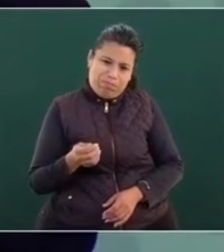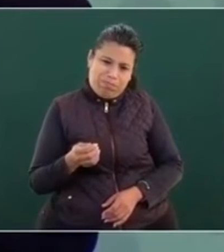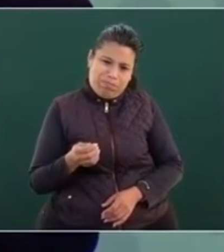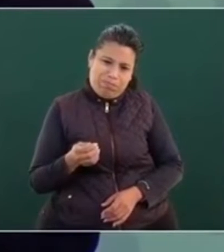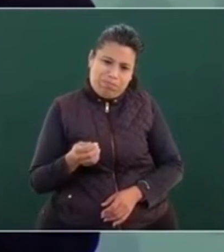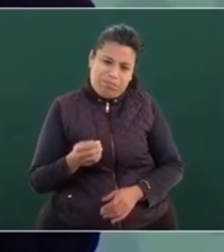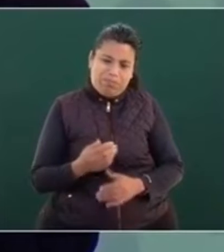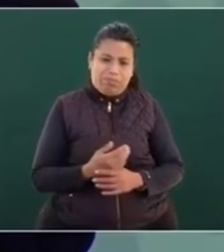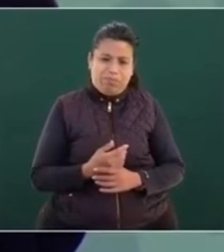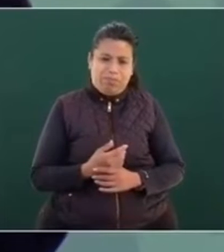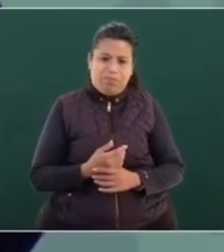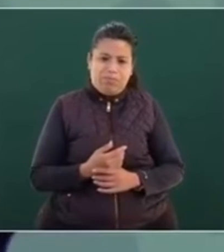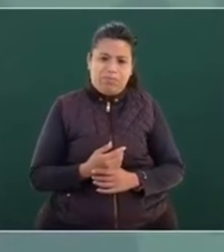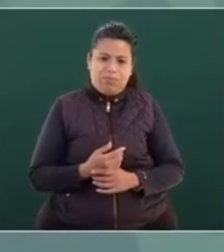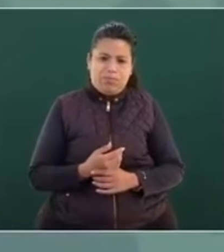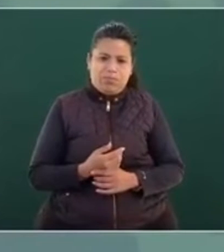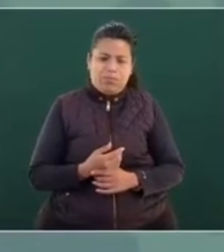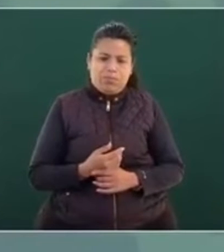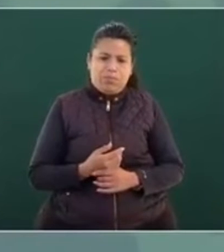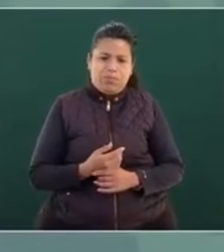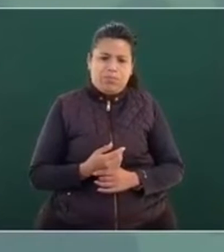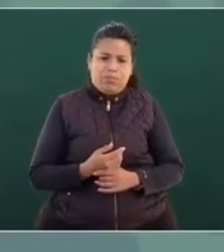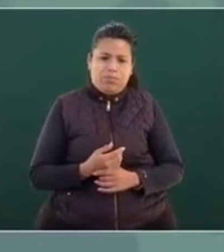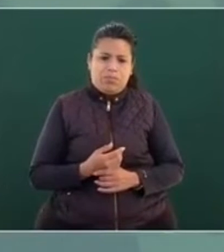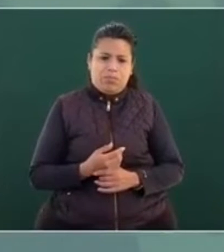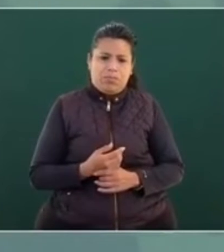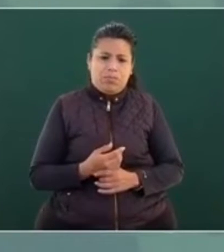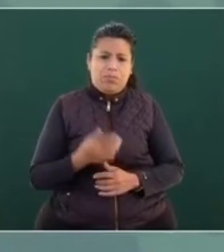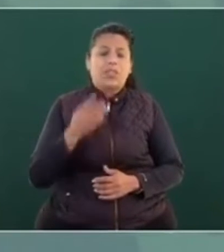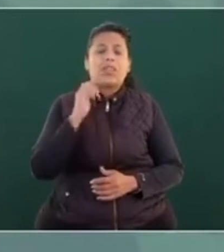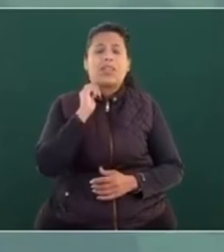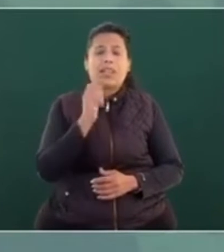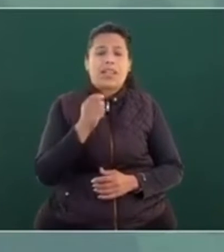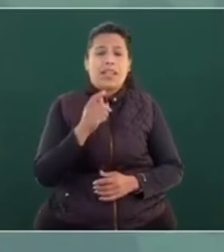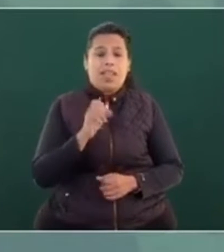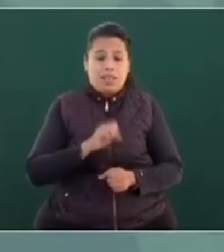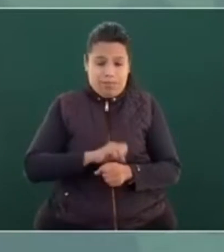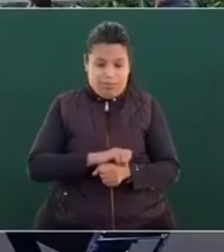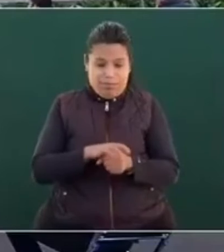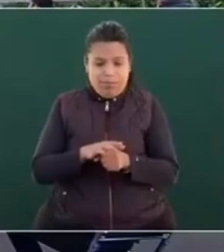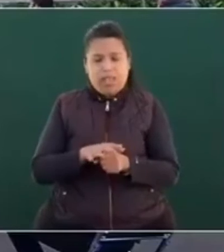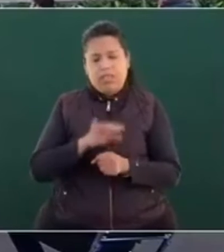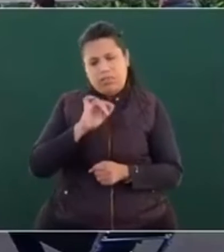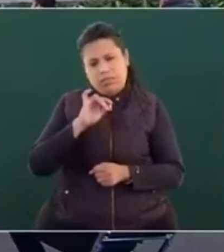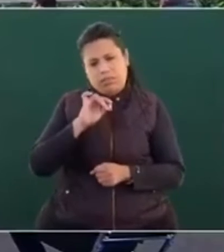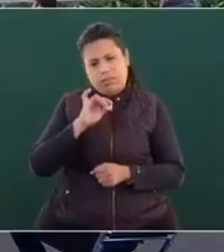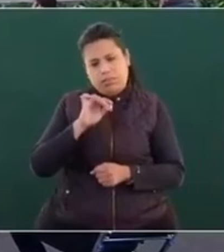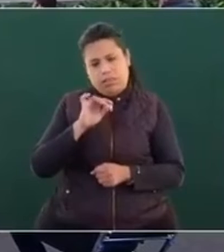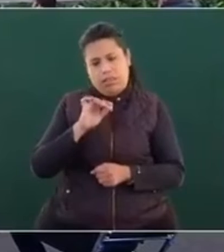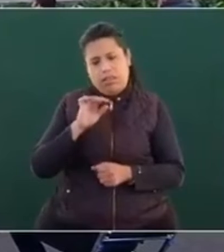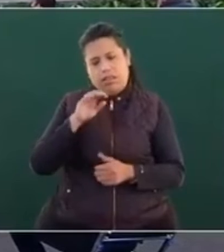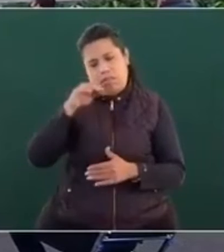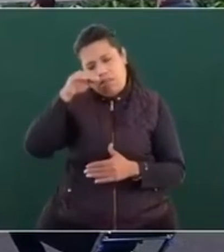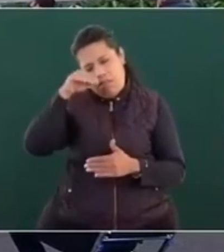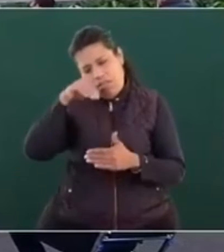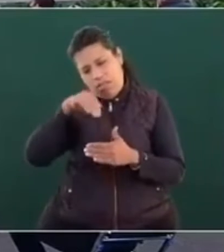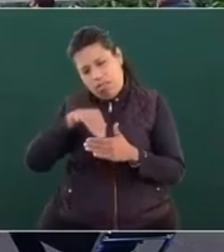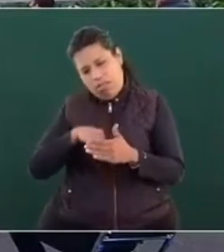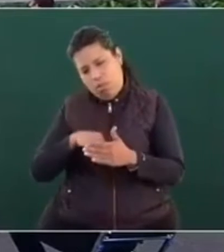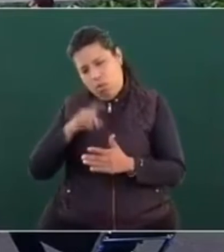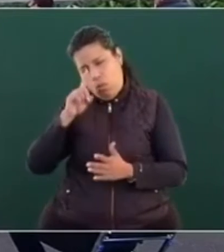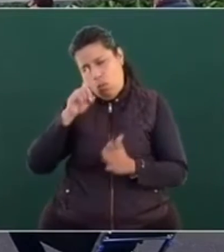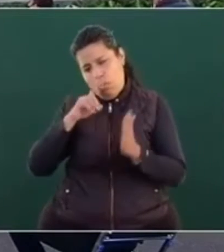Nos caímos con la pandemia en un millón